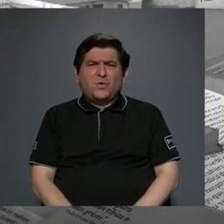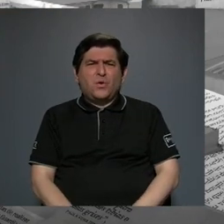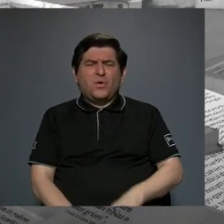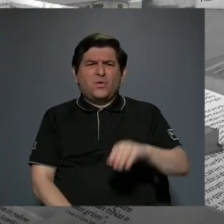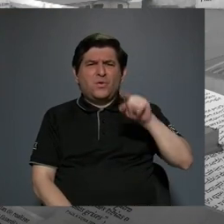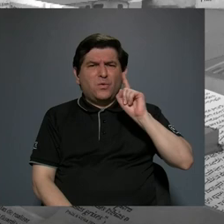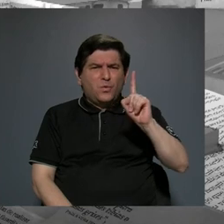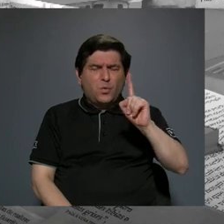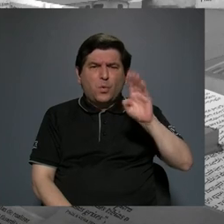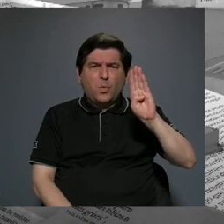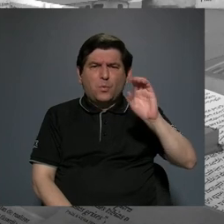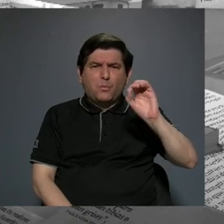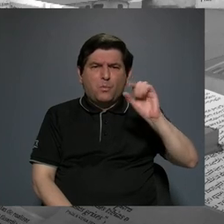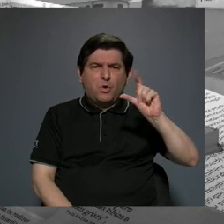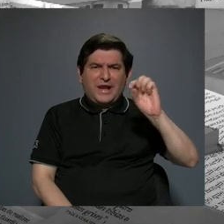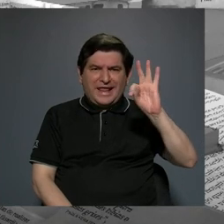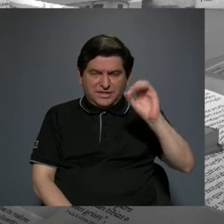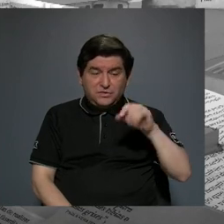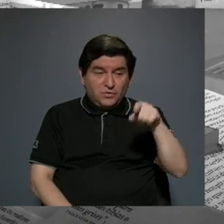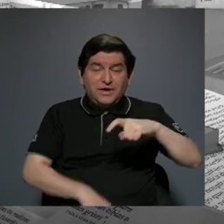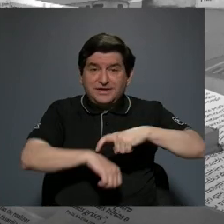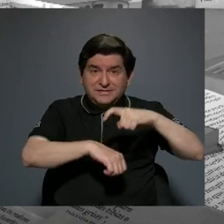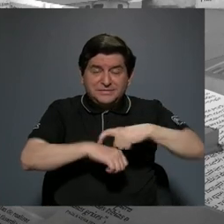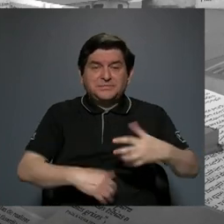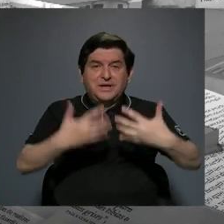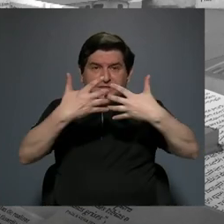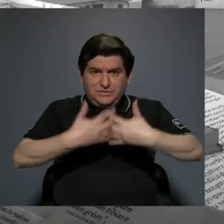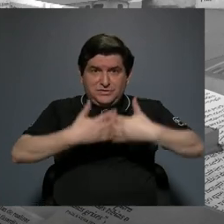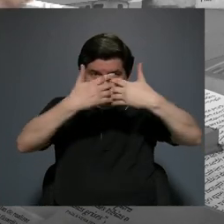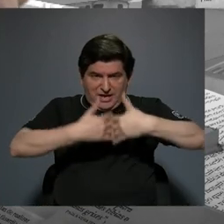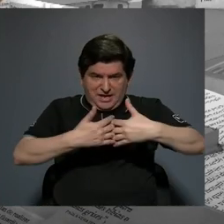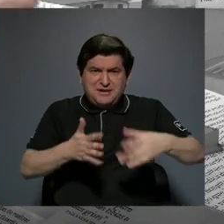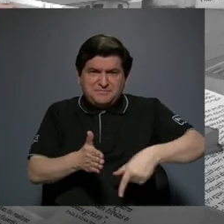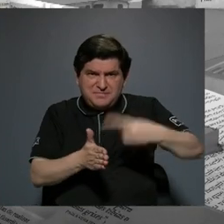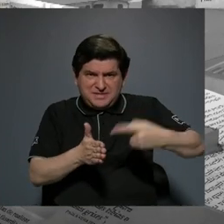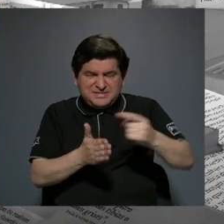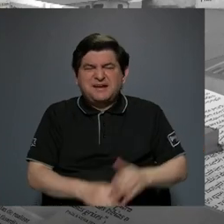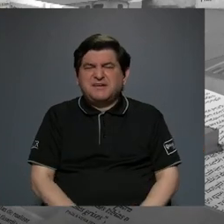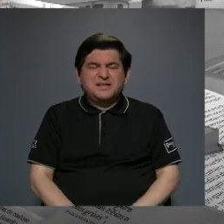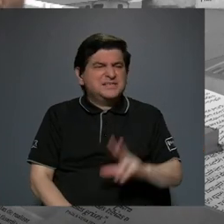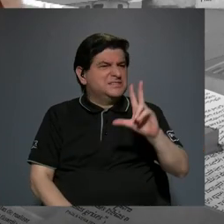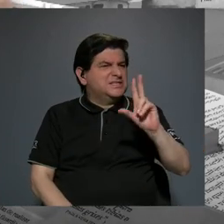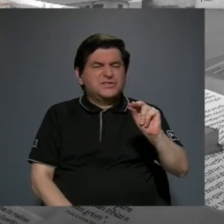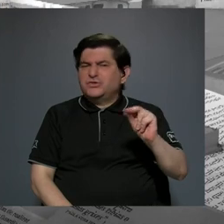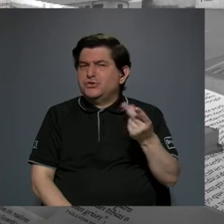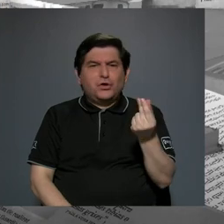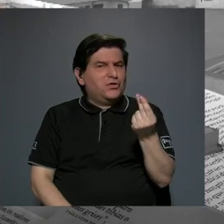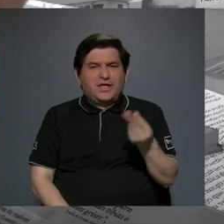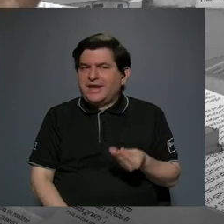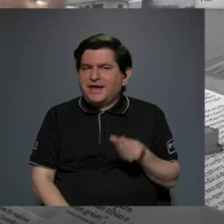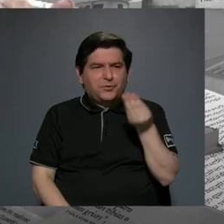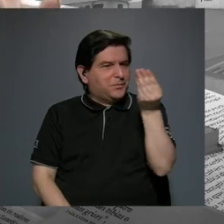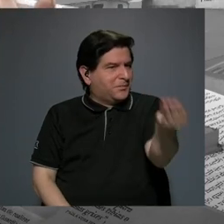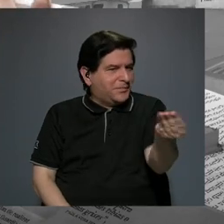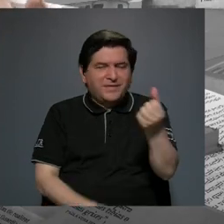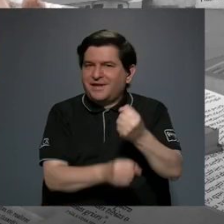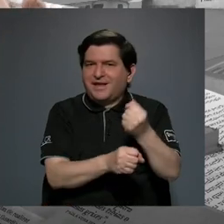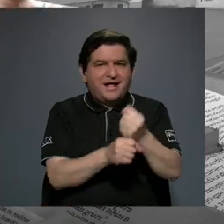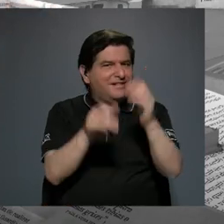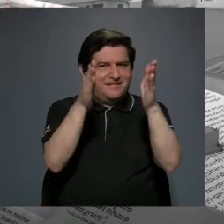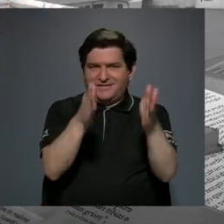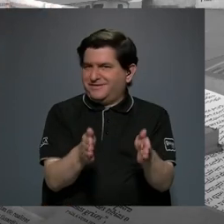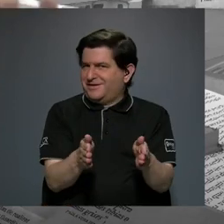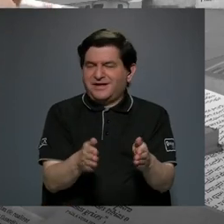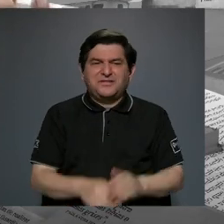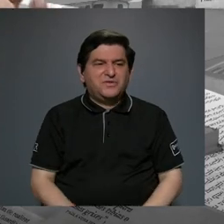En ese tiempo la compañía bananera muchas veces obviaba darle el dinero a los trabajadores